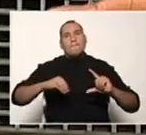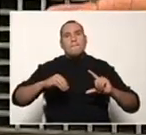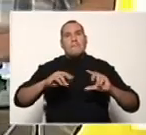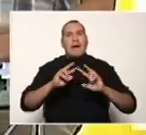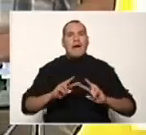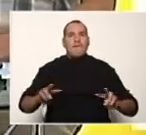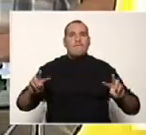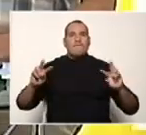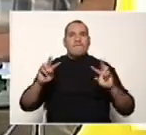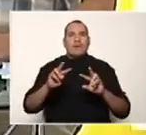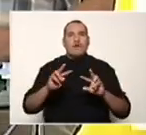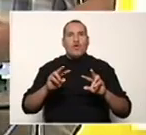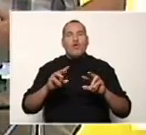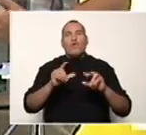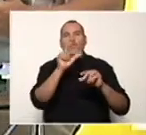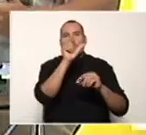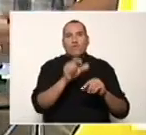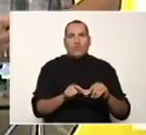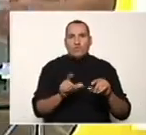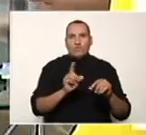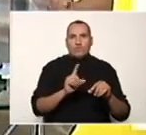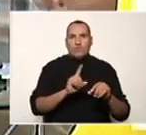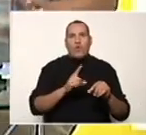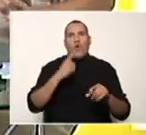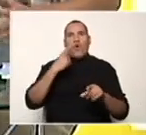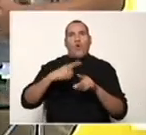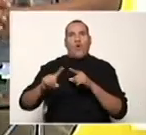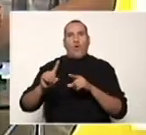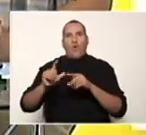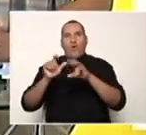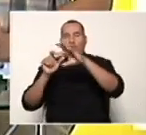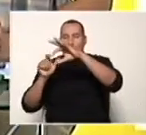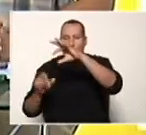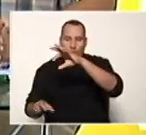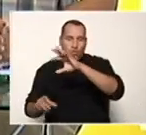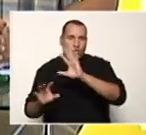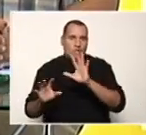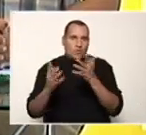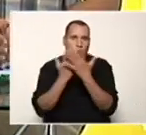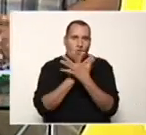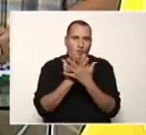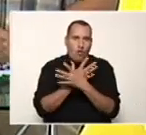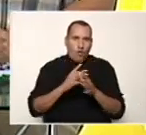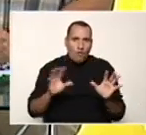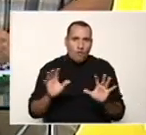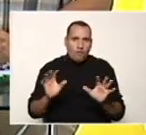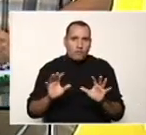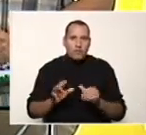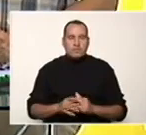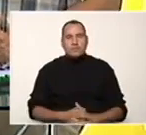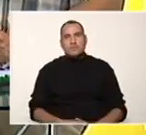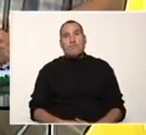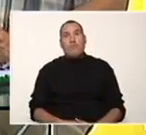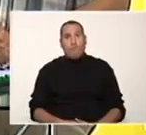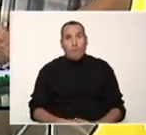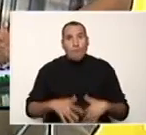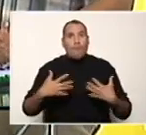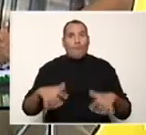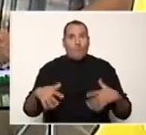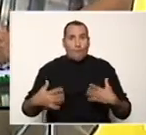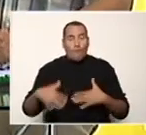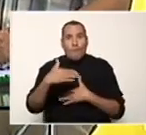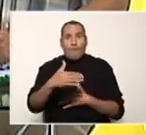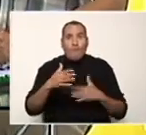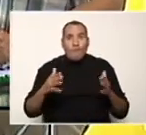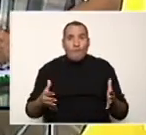en otra operación para evitar... Otro ejercicio directamente para evitar la confusión. Así es. Bastante interesante la caja aritmética. Me imagino que el orden